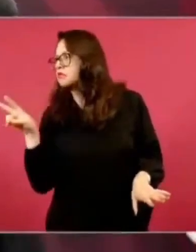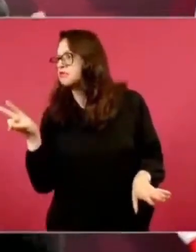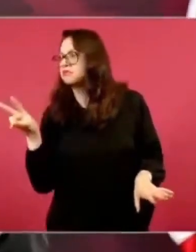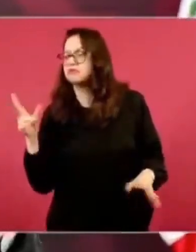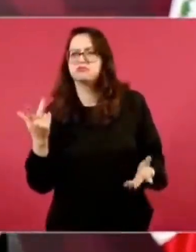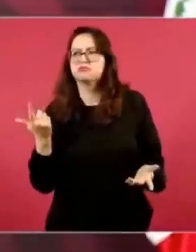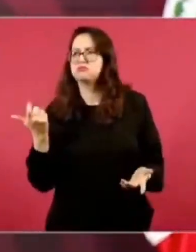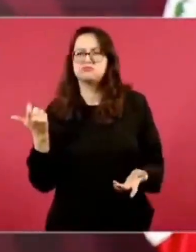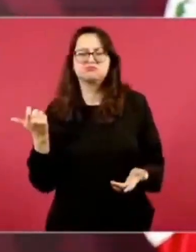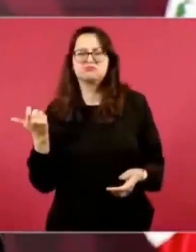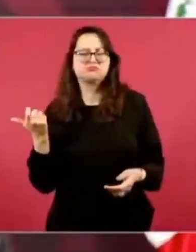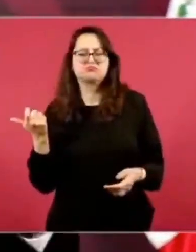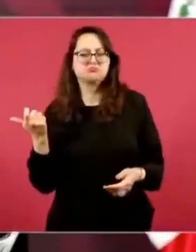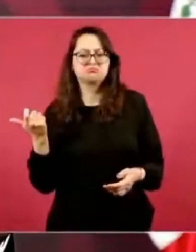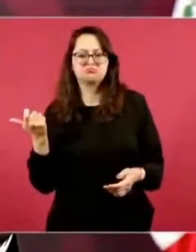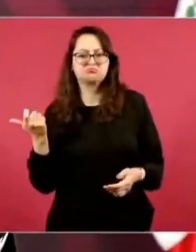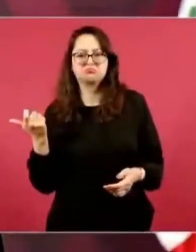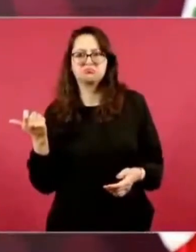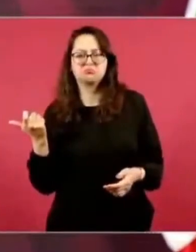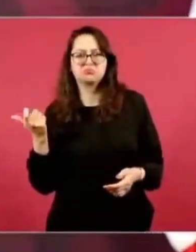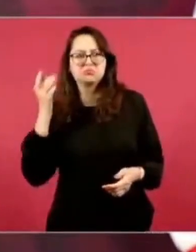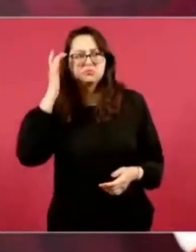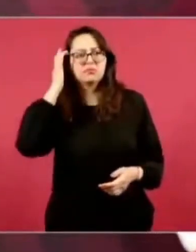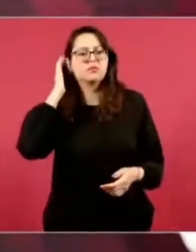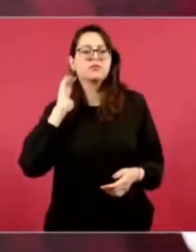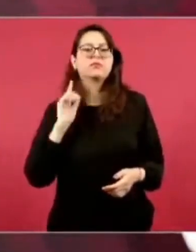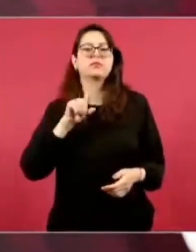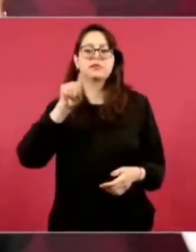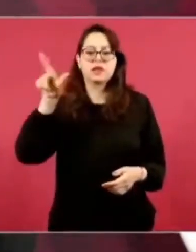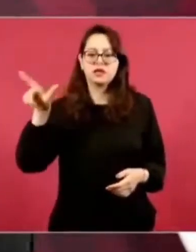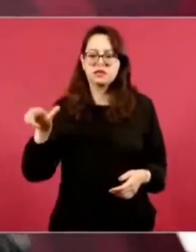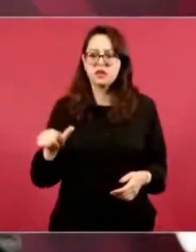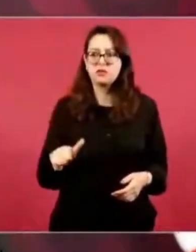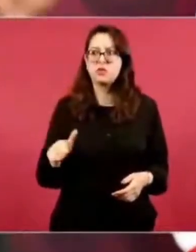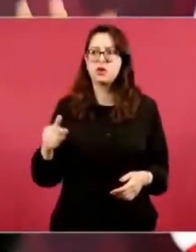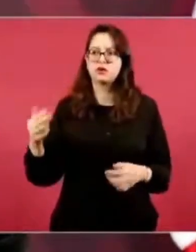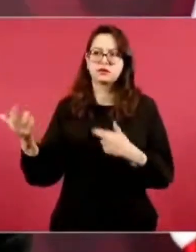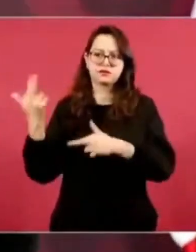las de Villahermosa, todo el camino